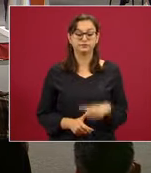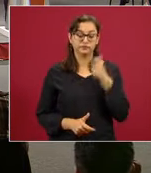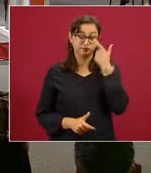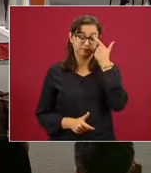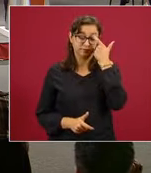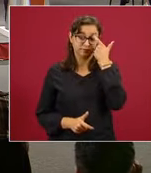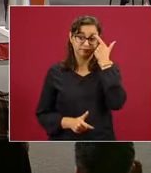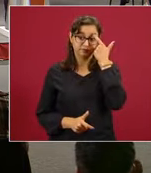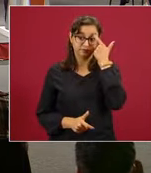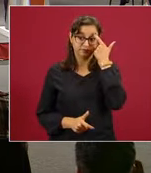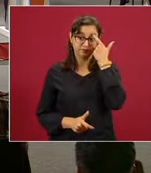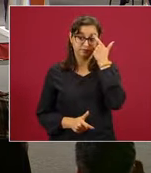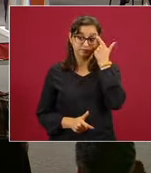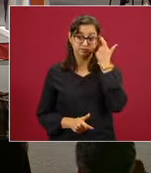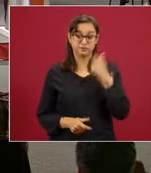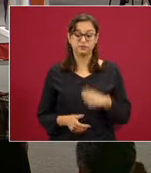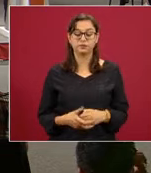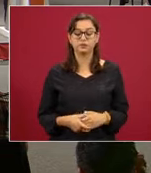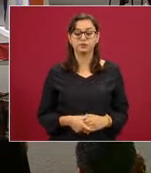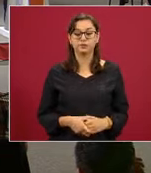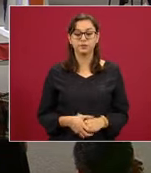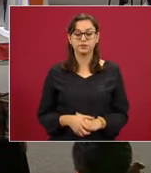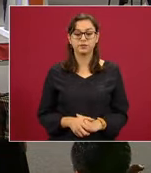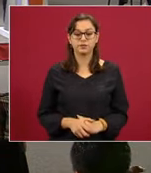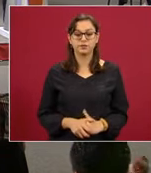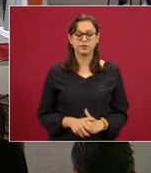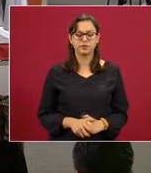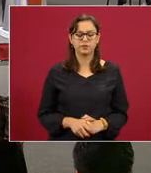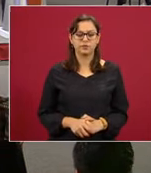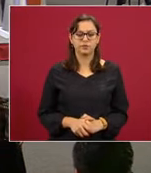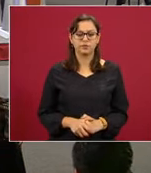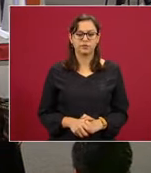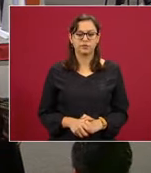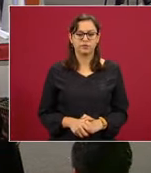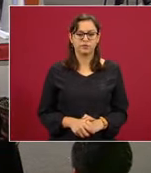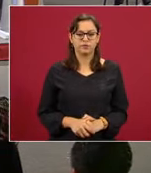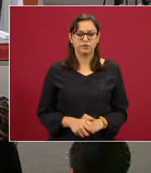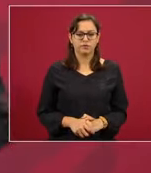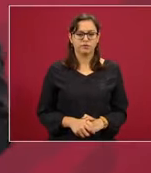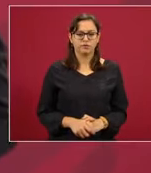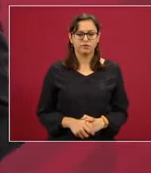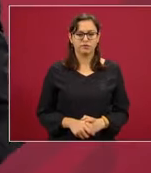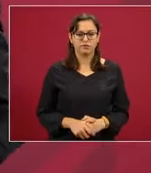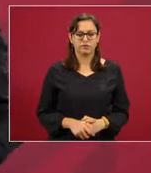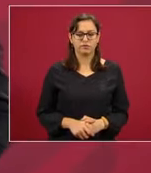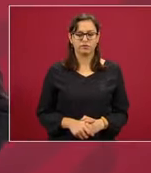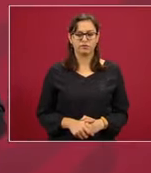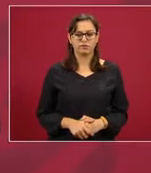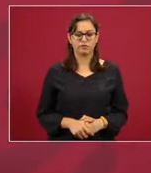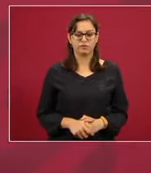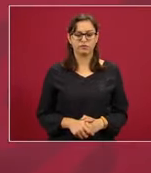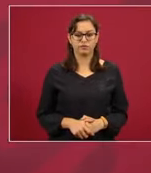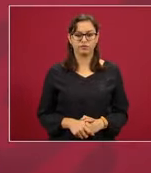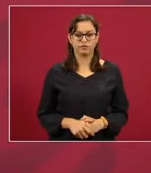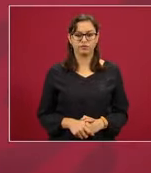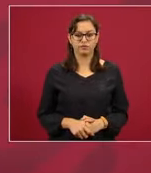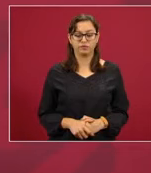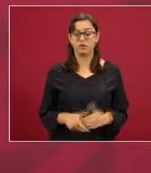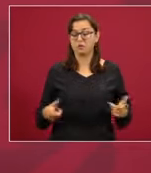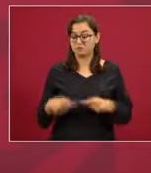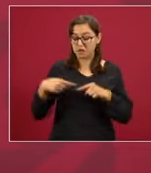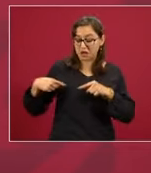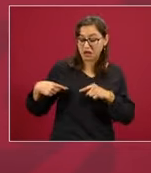los avances de esta semana respecto a lo que estamos haciendo para la protección de mexicanos y coayuvar